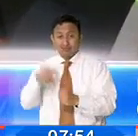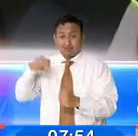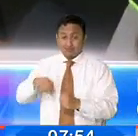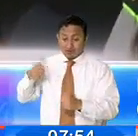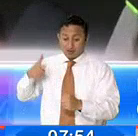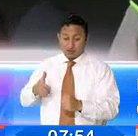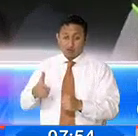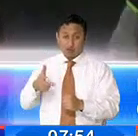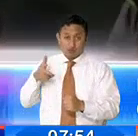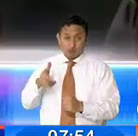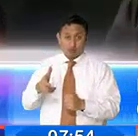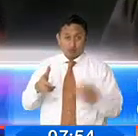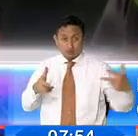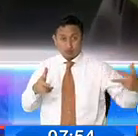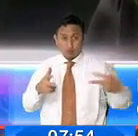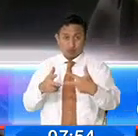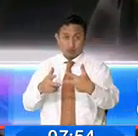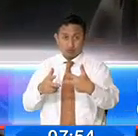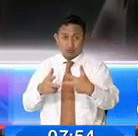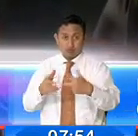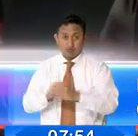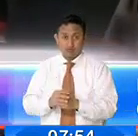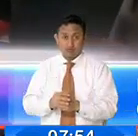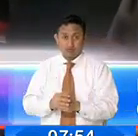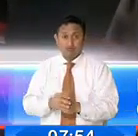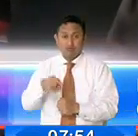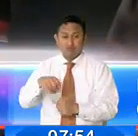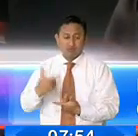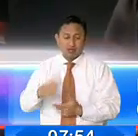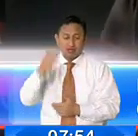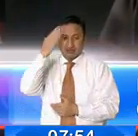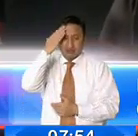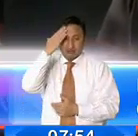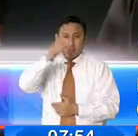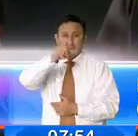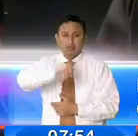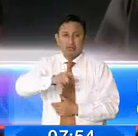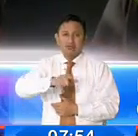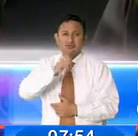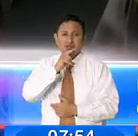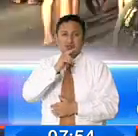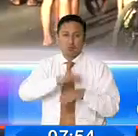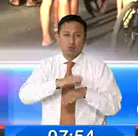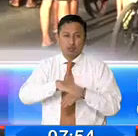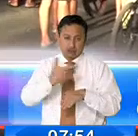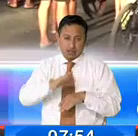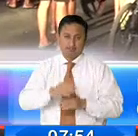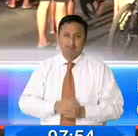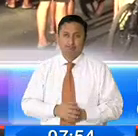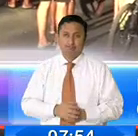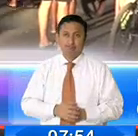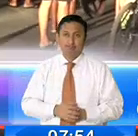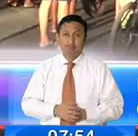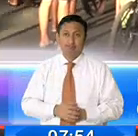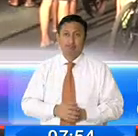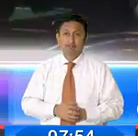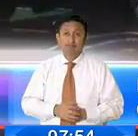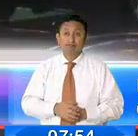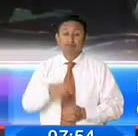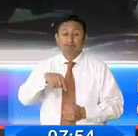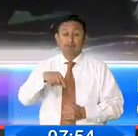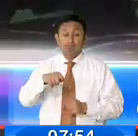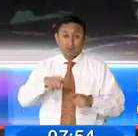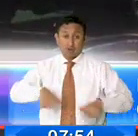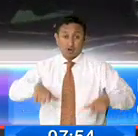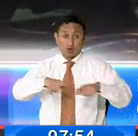estaba avanzando la víctima. Lo importante es ya sabemos, presuntamente, cuál es el causante de esta muerte. En el lugar del crimen se hicieron controles